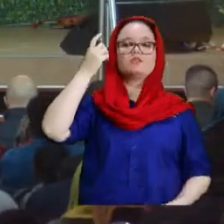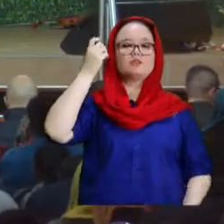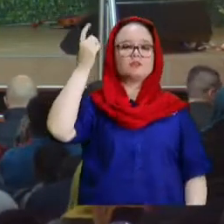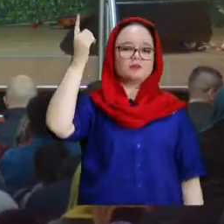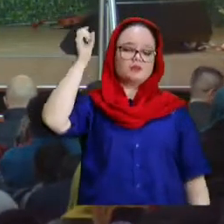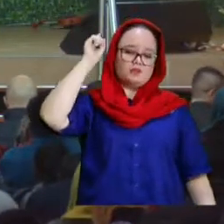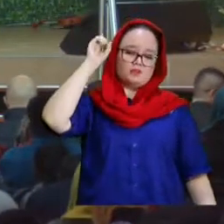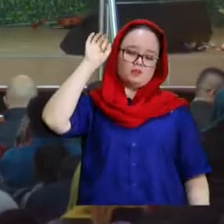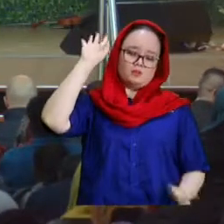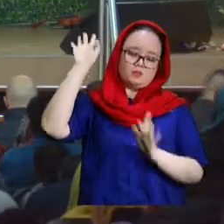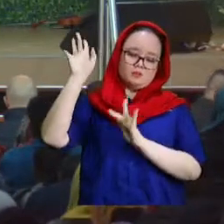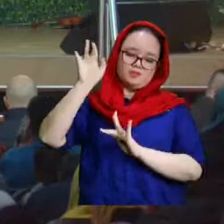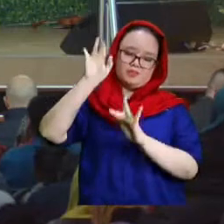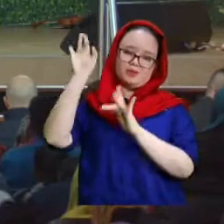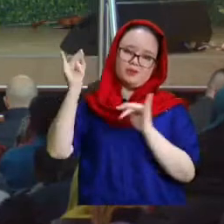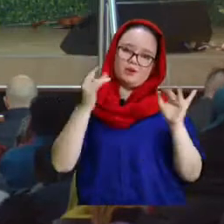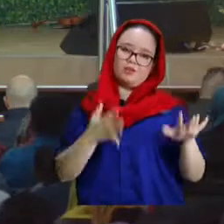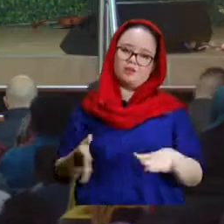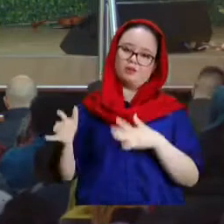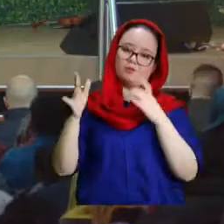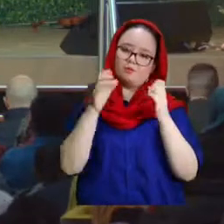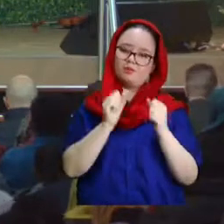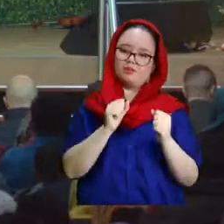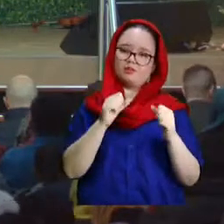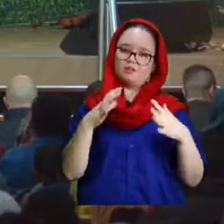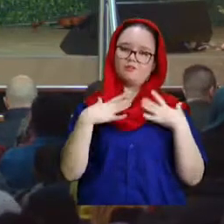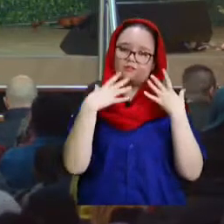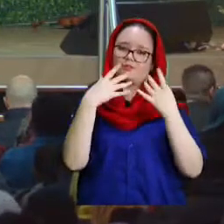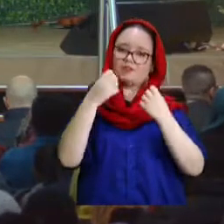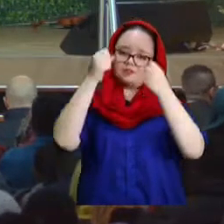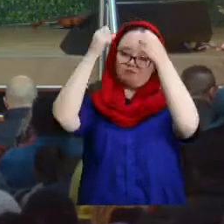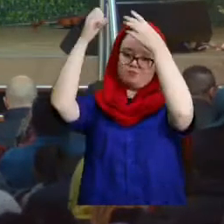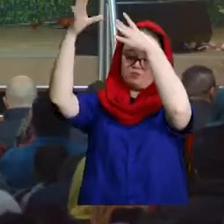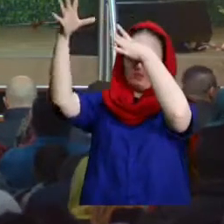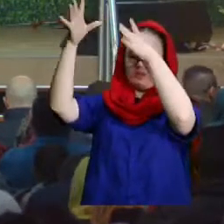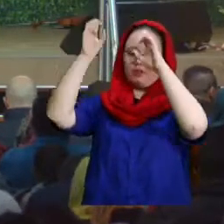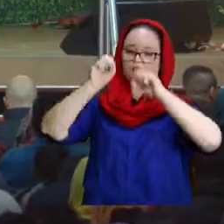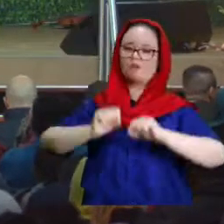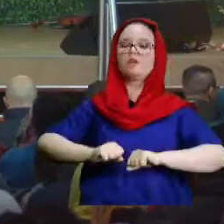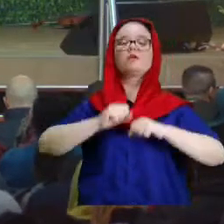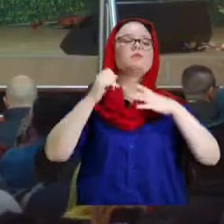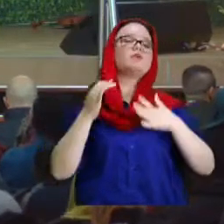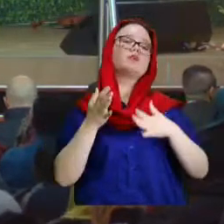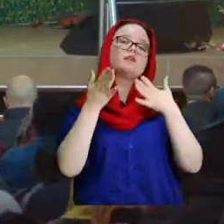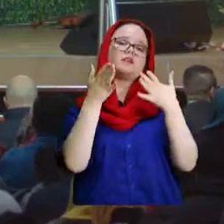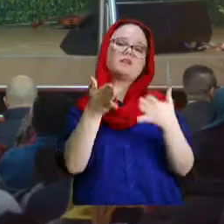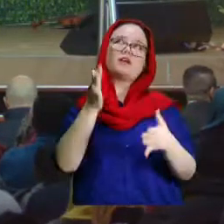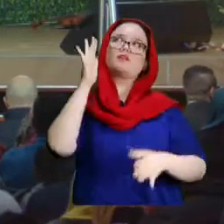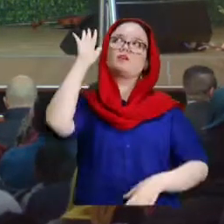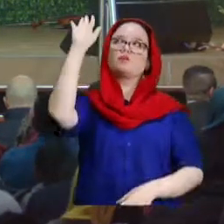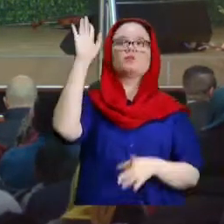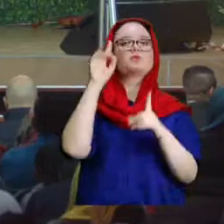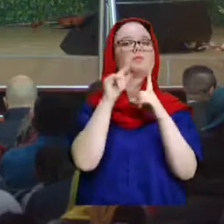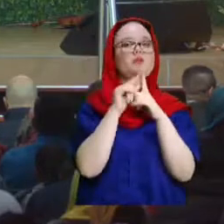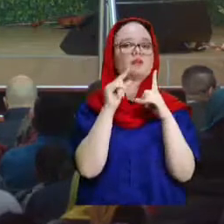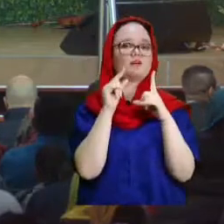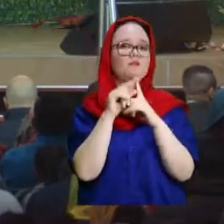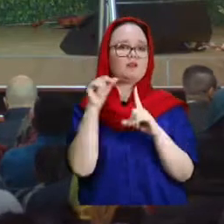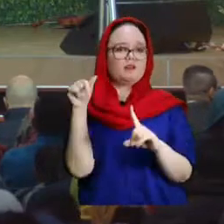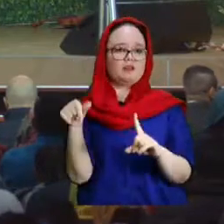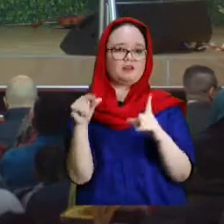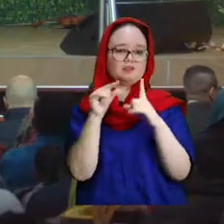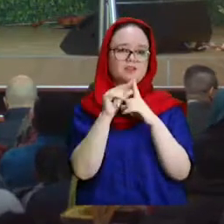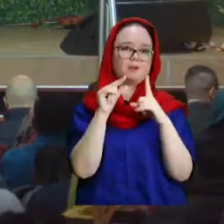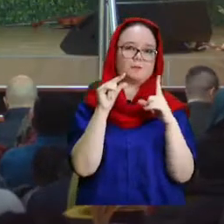gracia, poder, fuerza, sabiduría, Señor, para poder impartir tu palabra y que esta venga